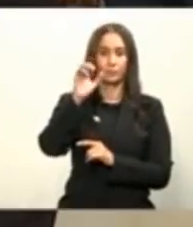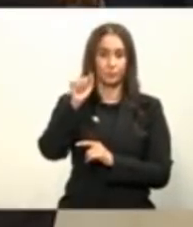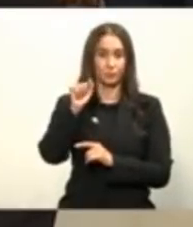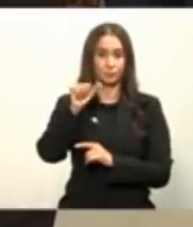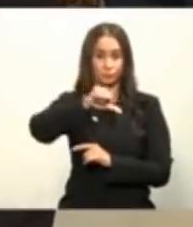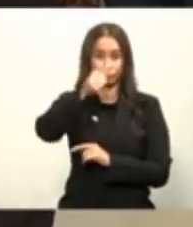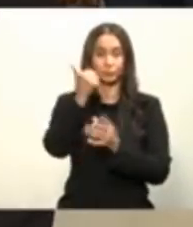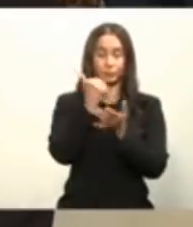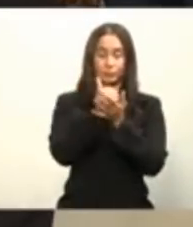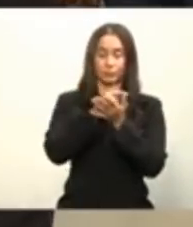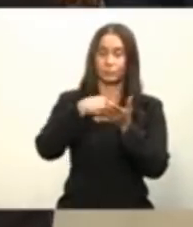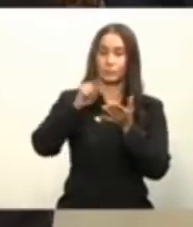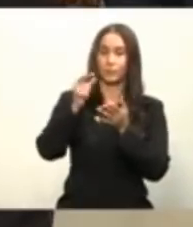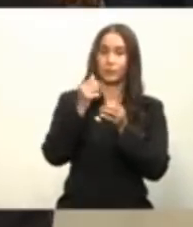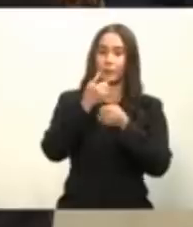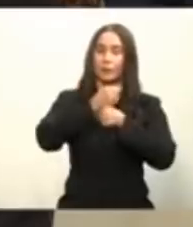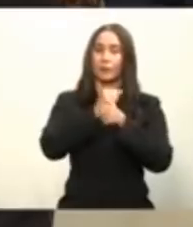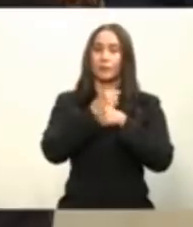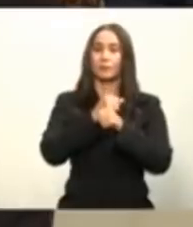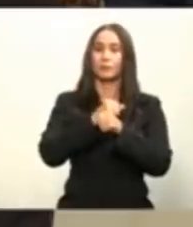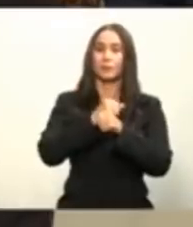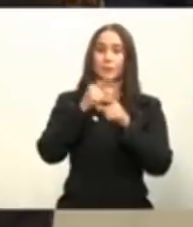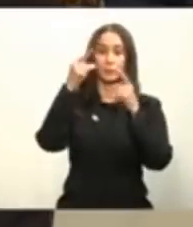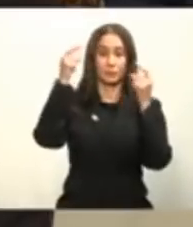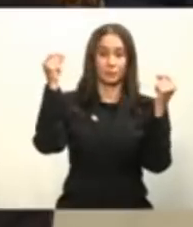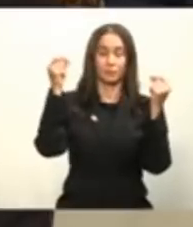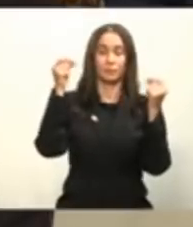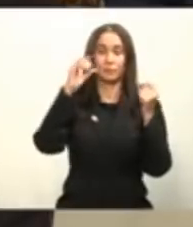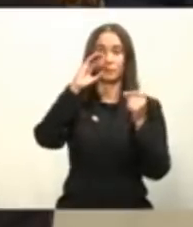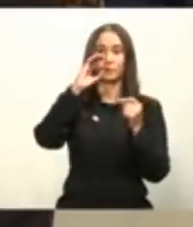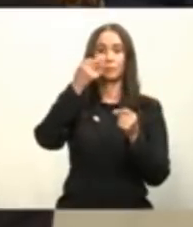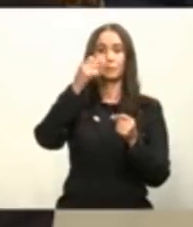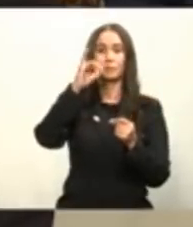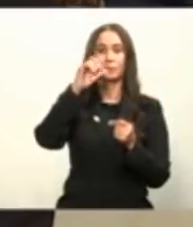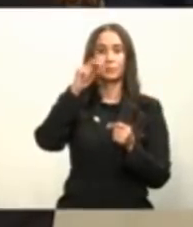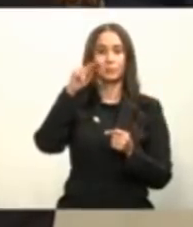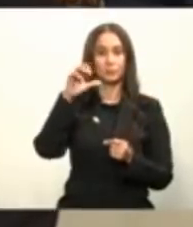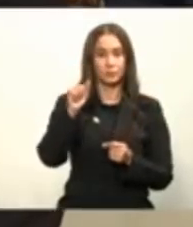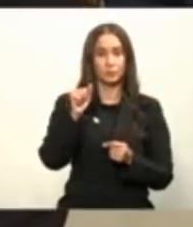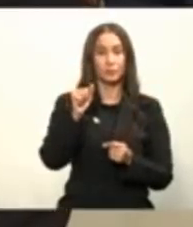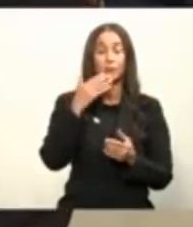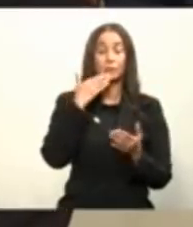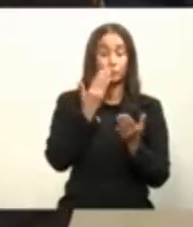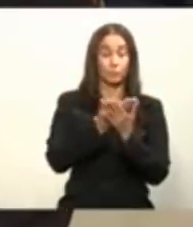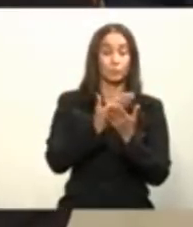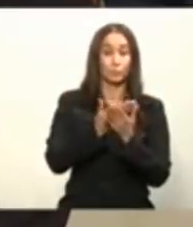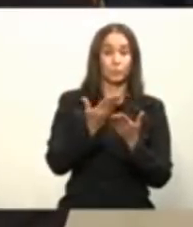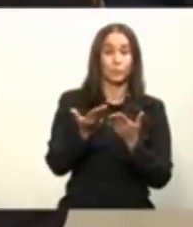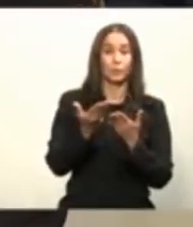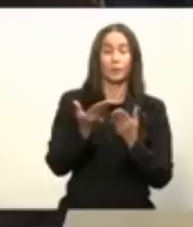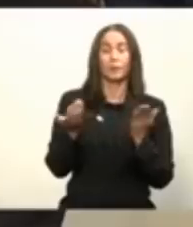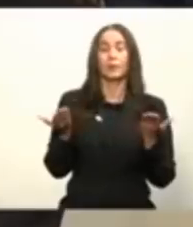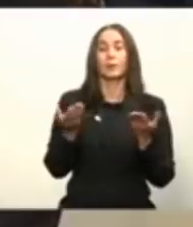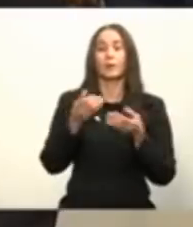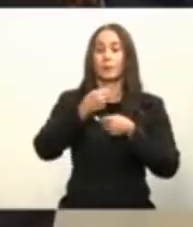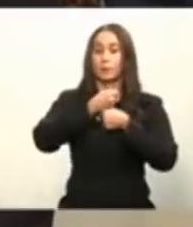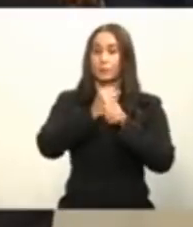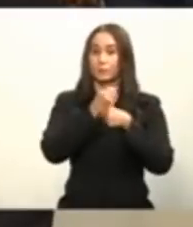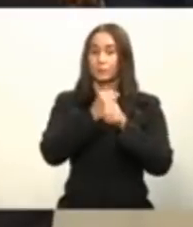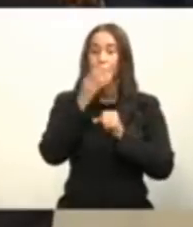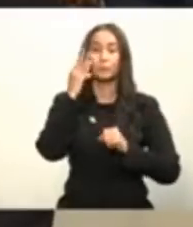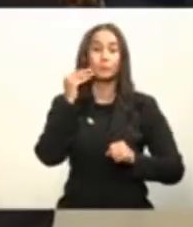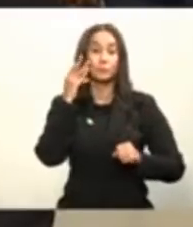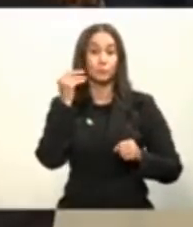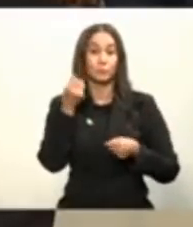una vacuna hecha en China de mucha efectividad y con una compañía de mucha experiencia en la producción de